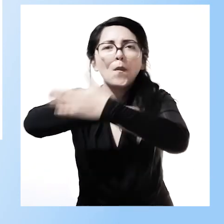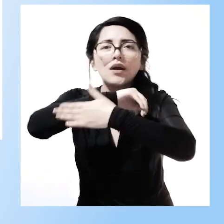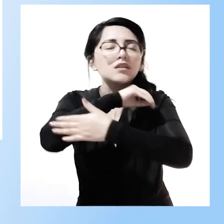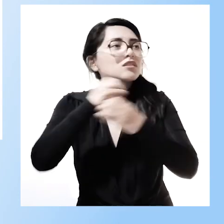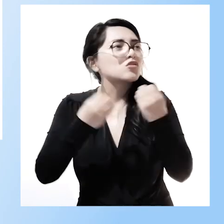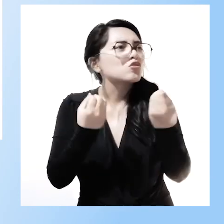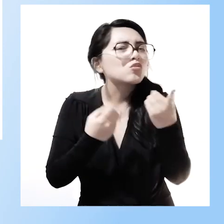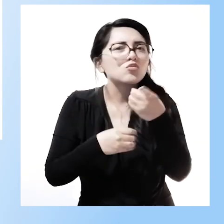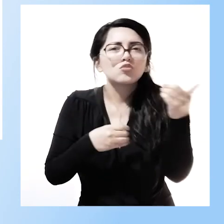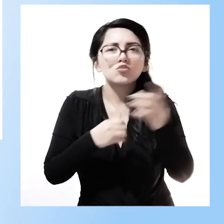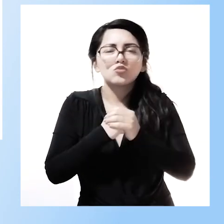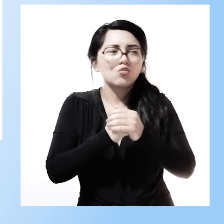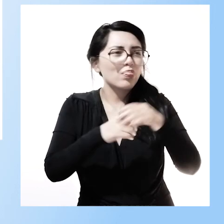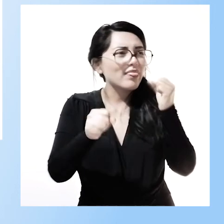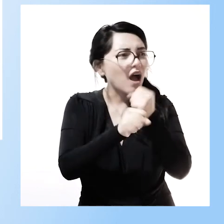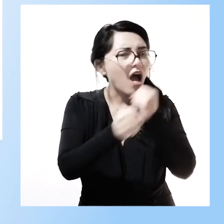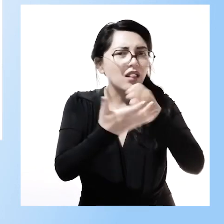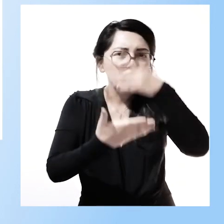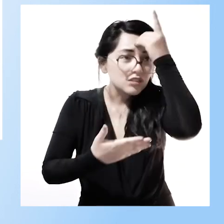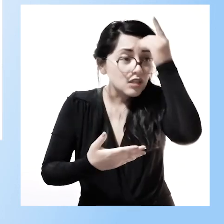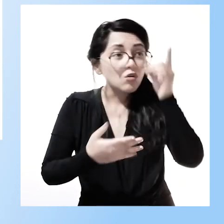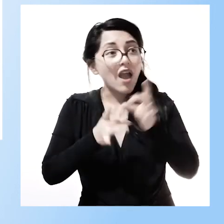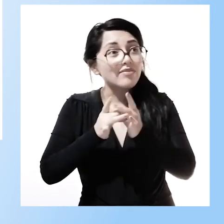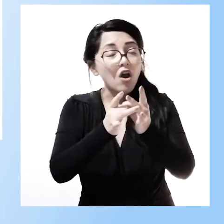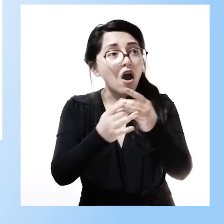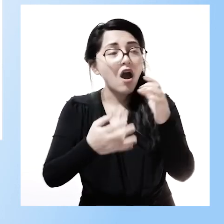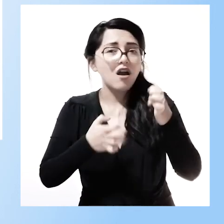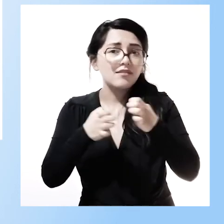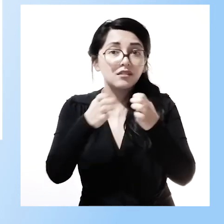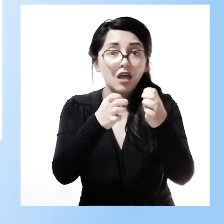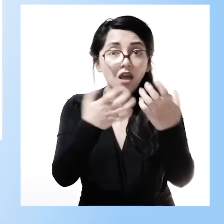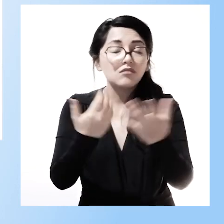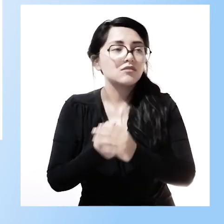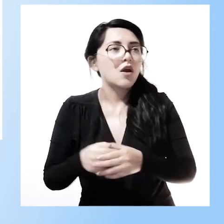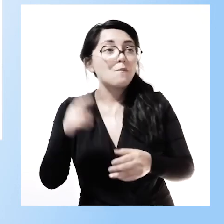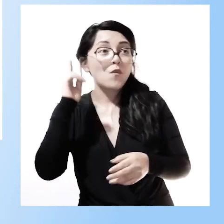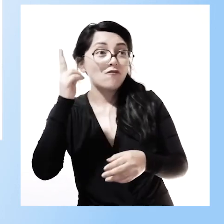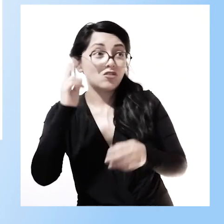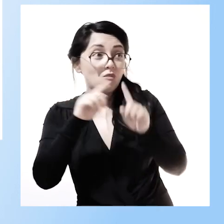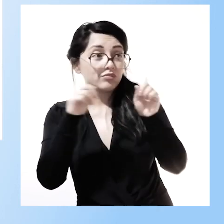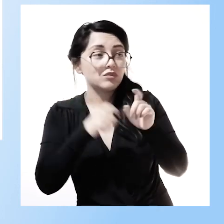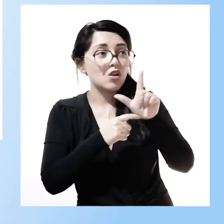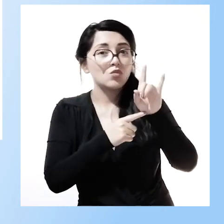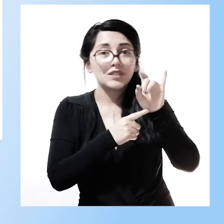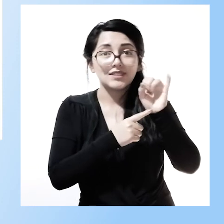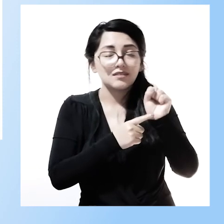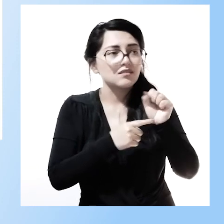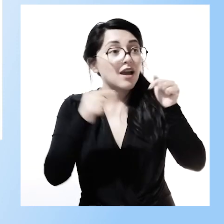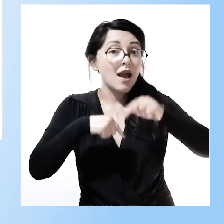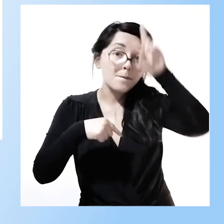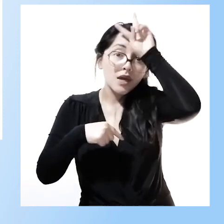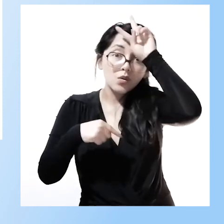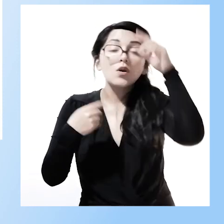prácticas educativas, las estrategias. Los docentes nos preguntan Luis, en Perú estamos en proceso